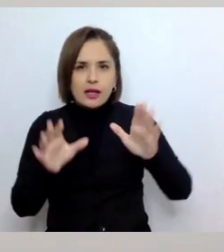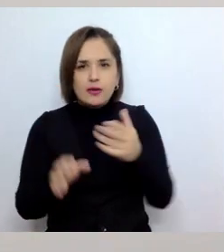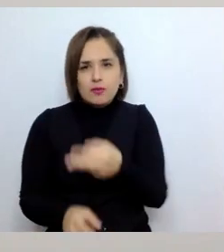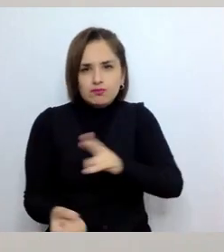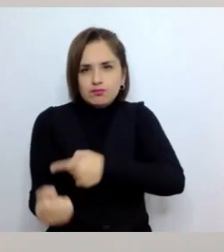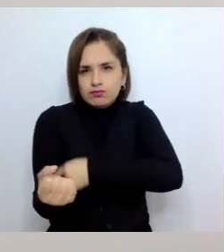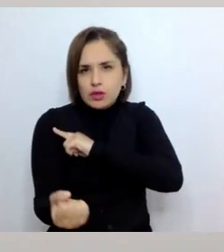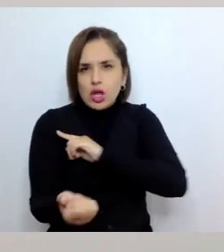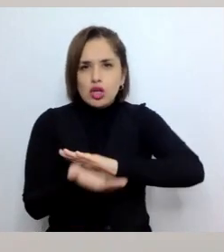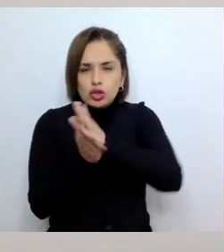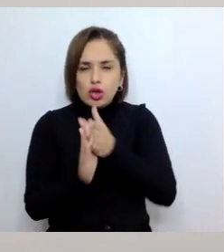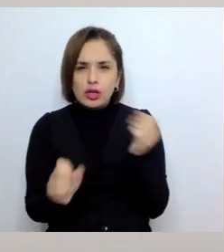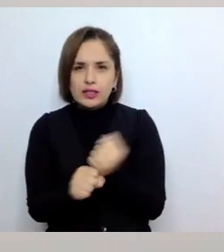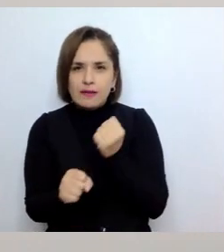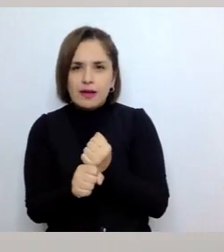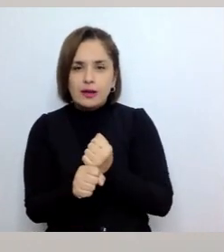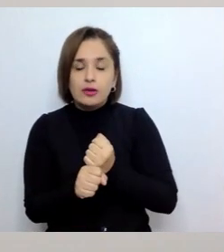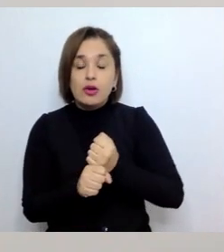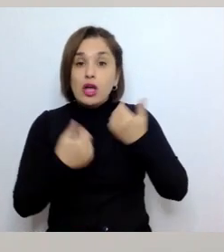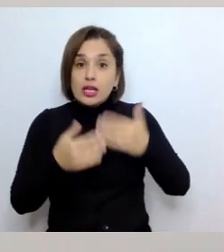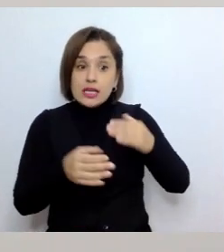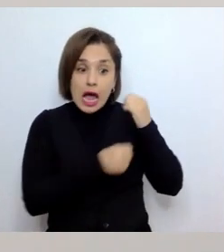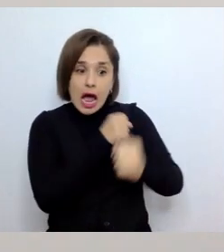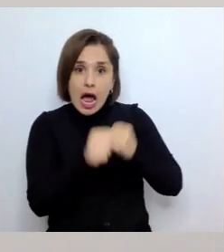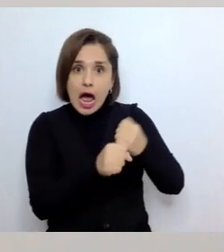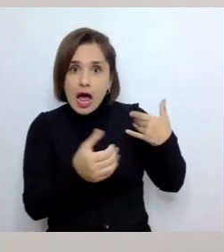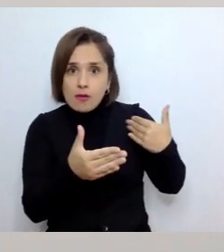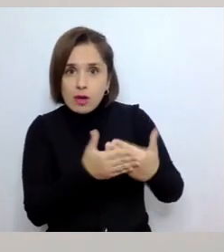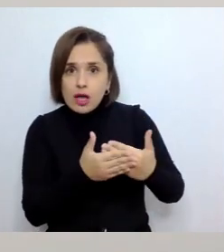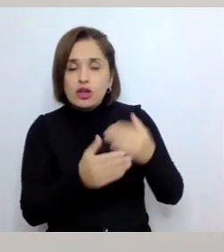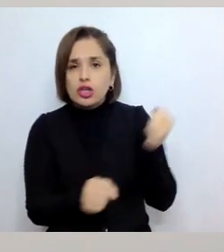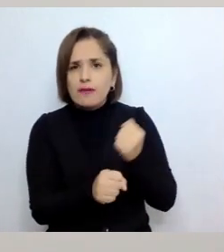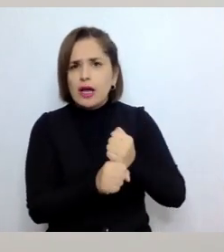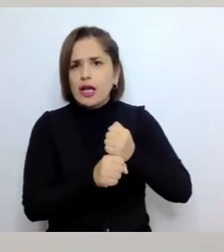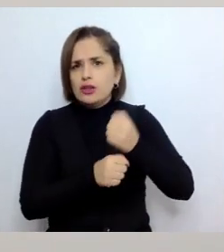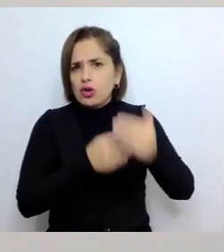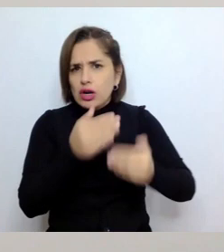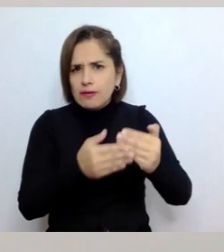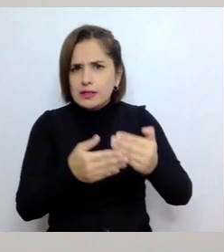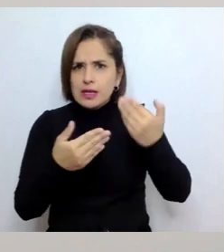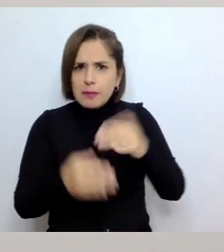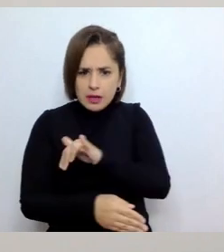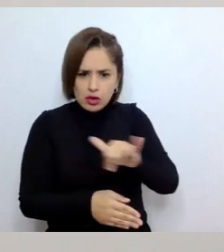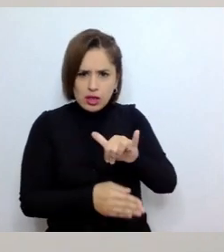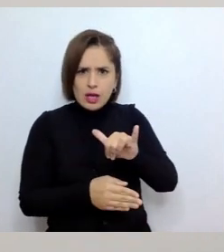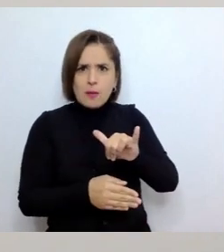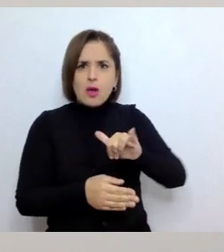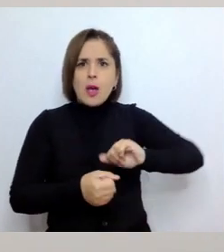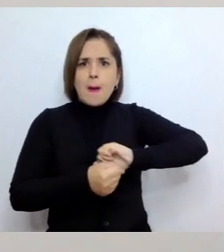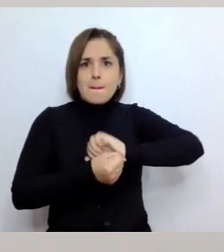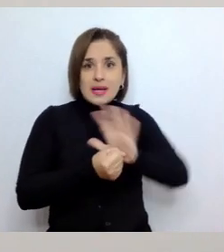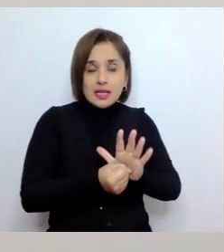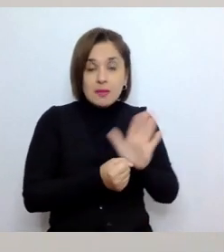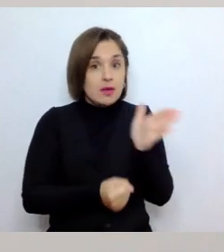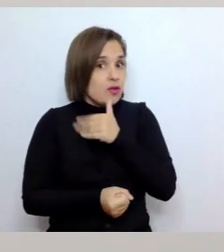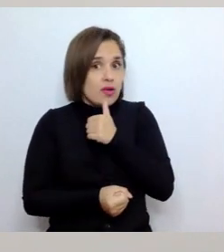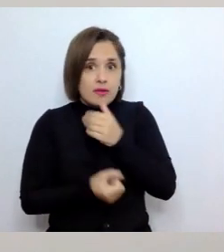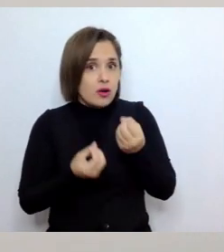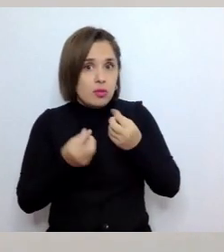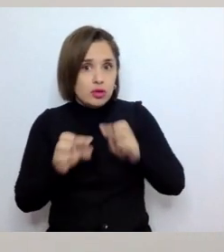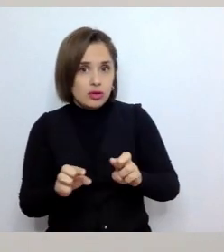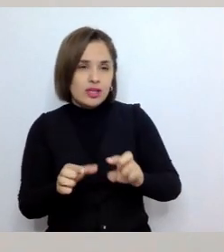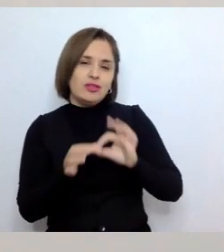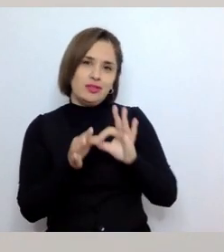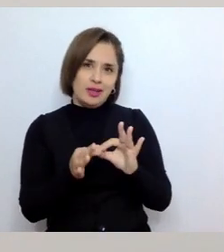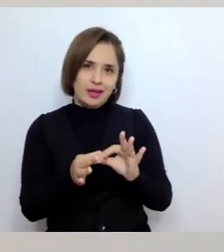para potenciar todo lo que estamos trabajando hoy día. Llevamos años trabajando con Avanza, pero algo presencial como post-pandemia no nos había tocado, así